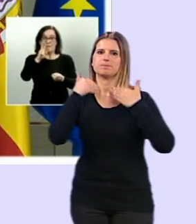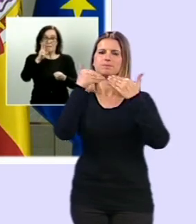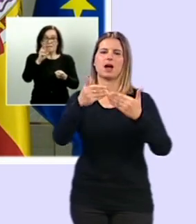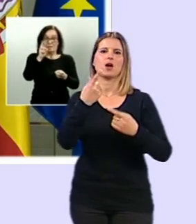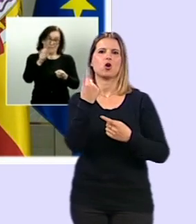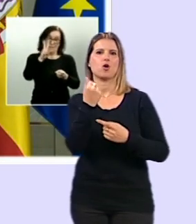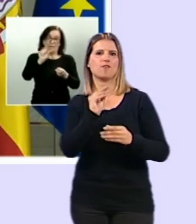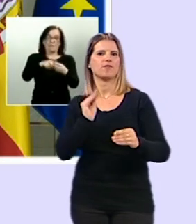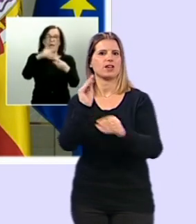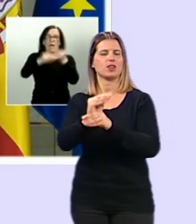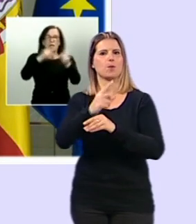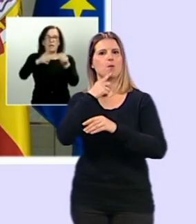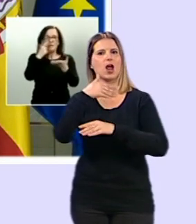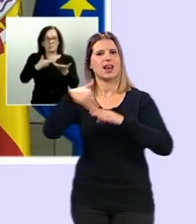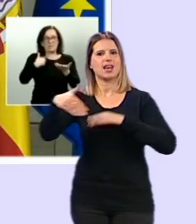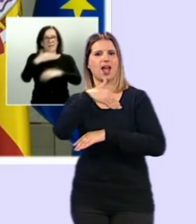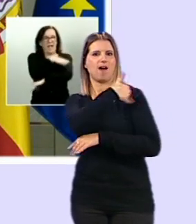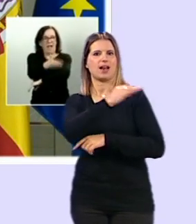a través de la línea de avales del ICO.